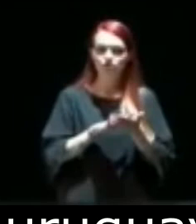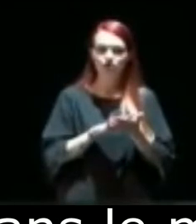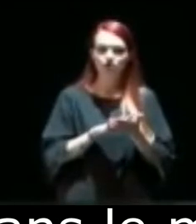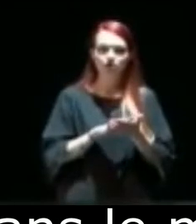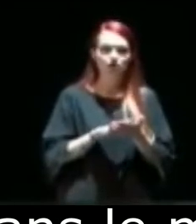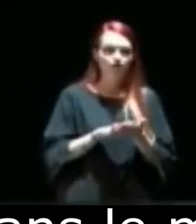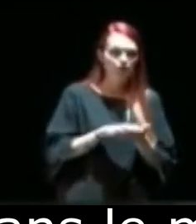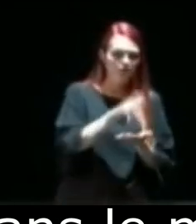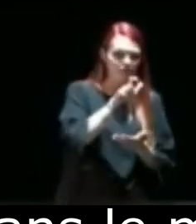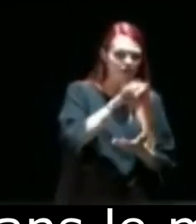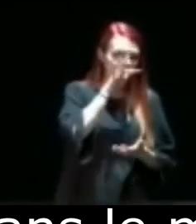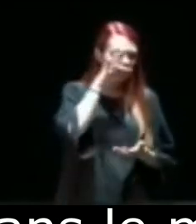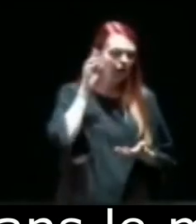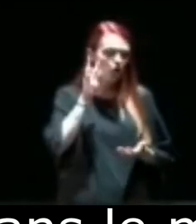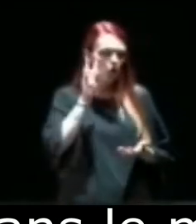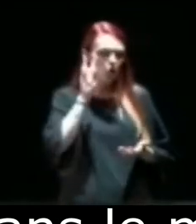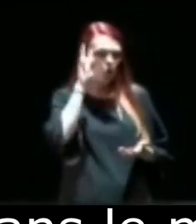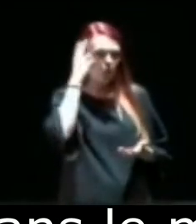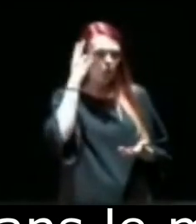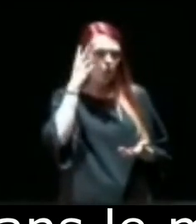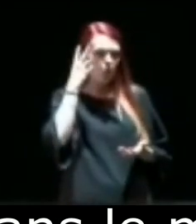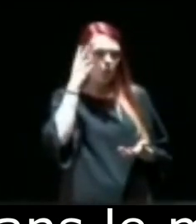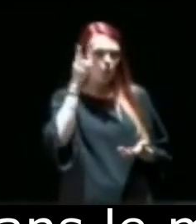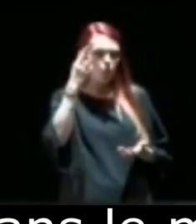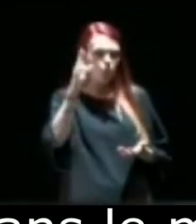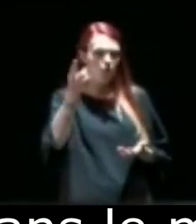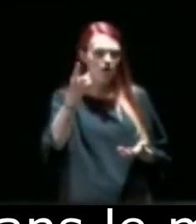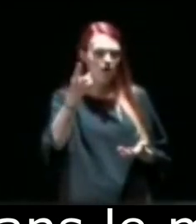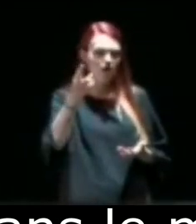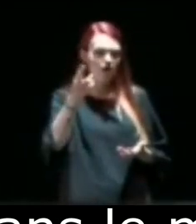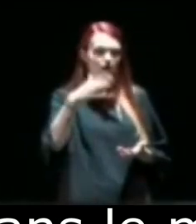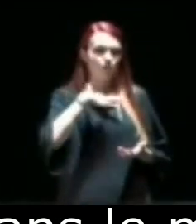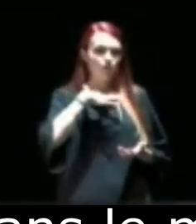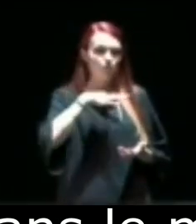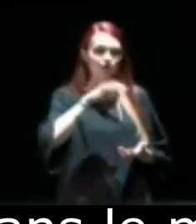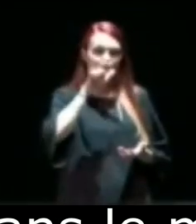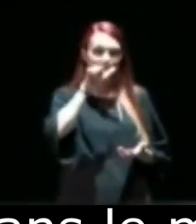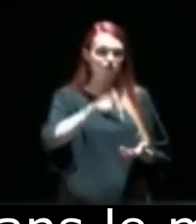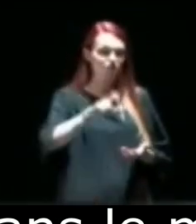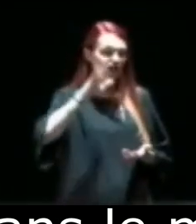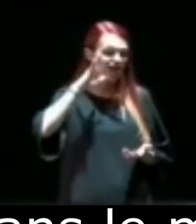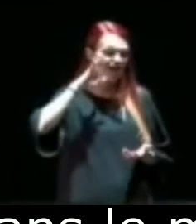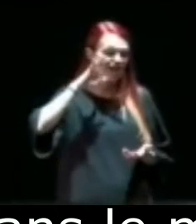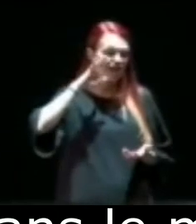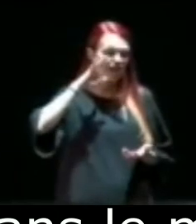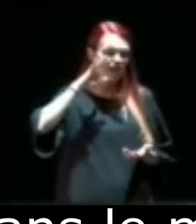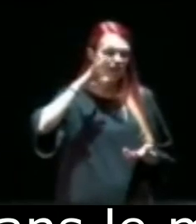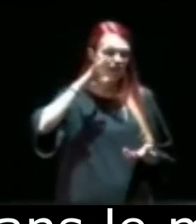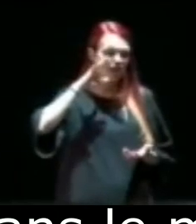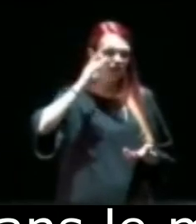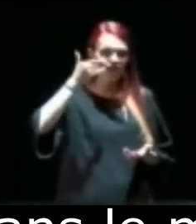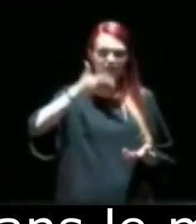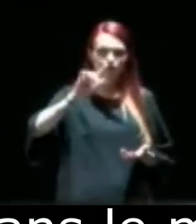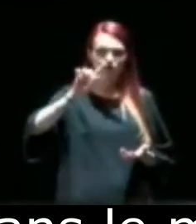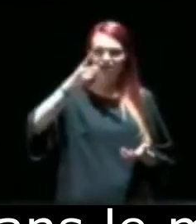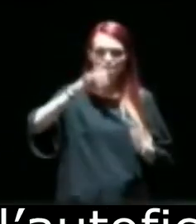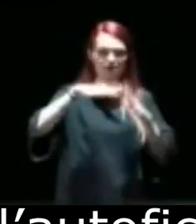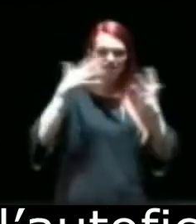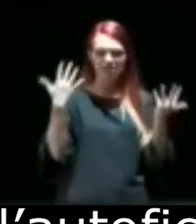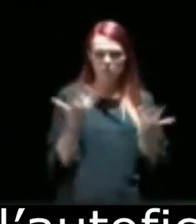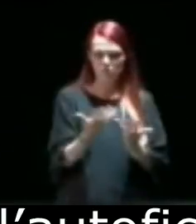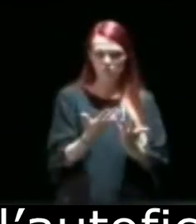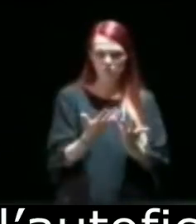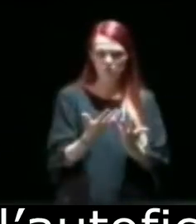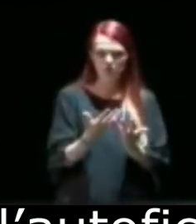-uruguayo quizá más relevante en este momento en la dramaturgia mundial. Entonces,